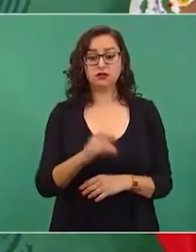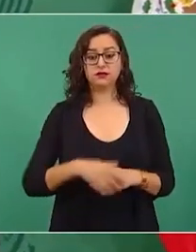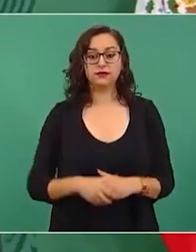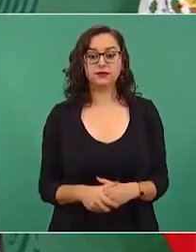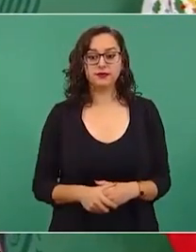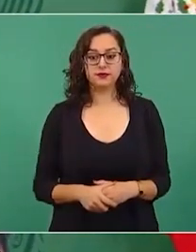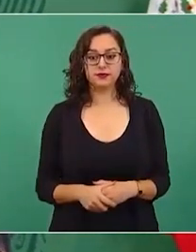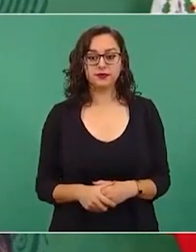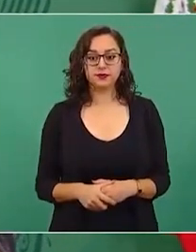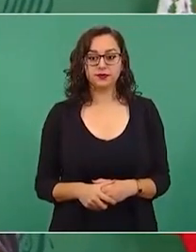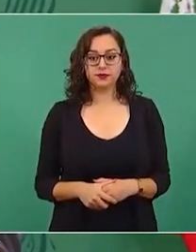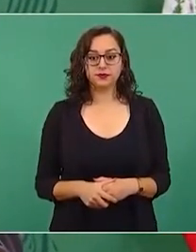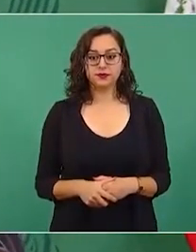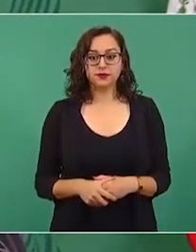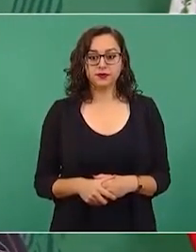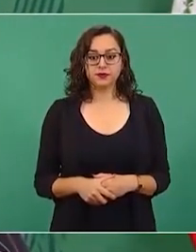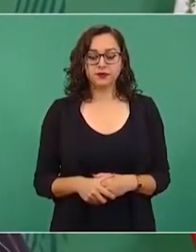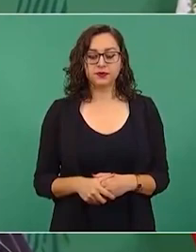no hay